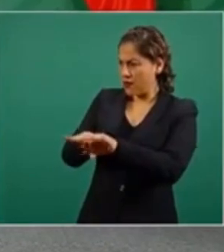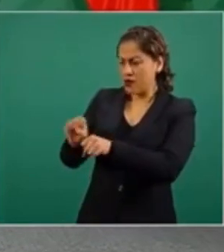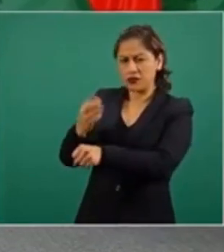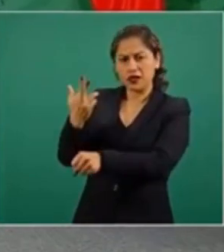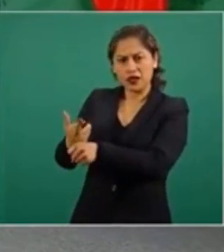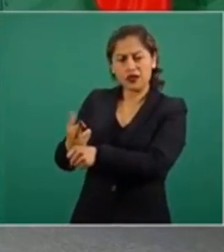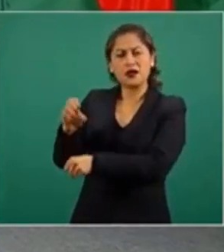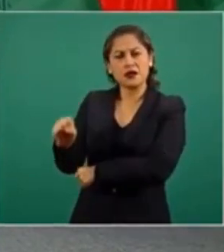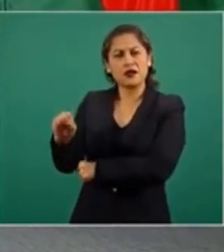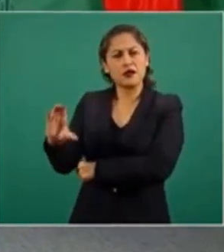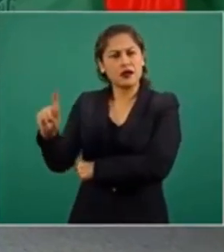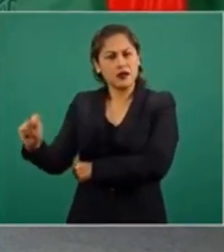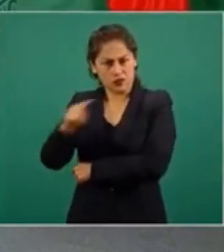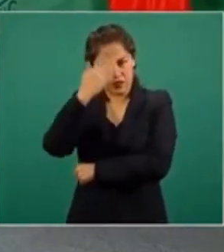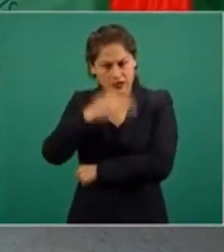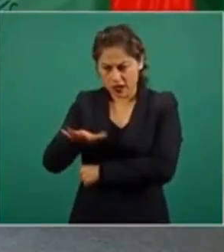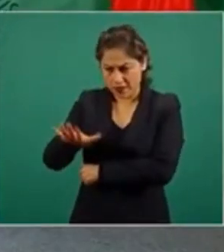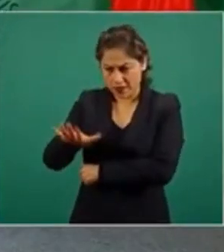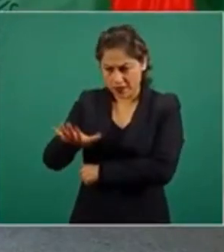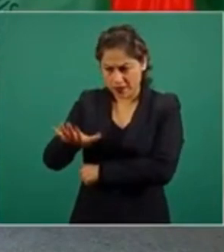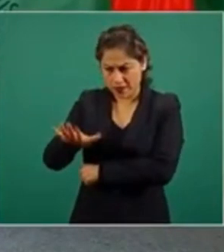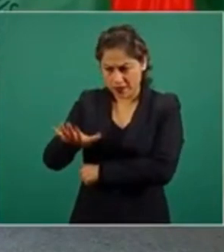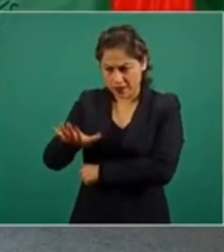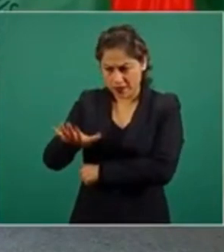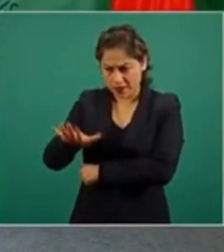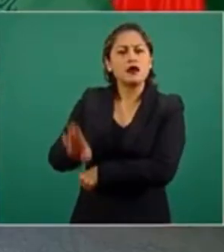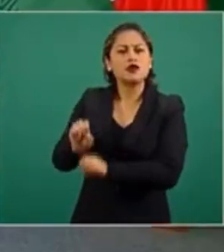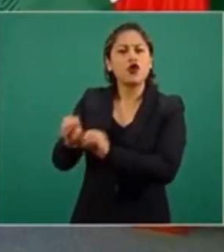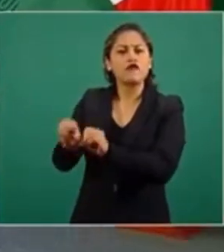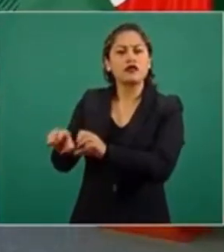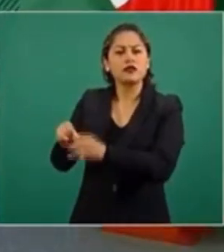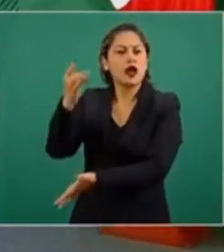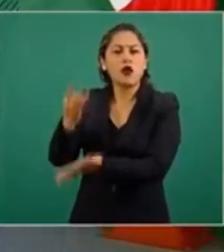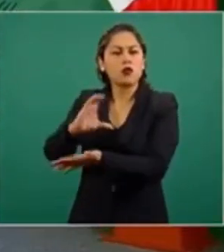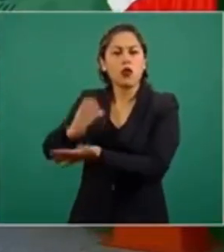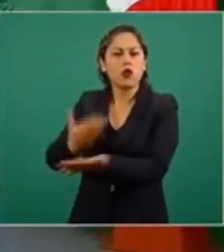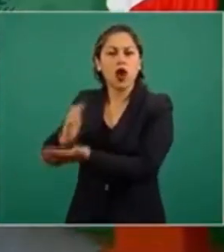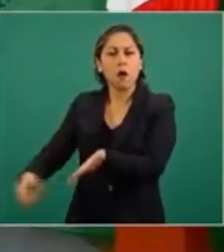¿Saben que la Secretaría de Comunicaciones se fue quedando como una oficina de entrega de contratos?